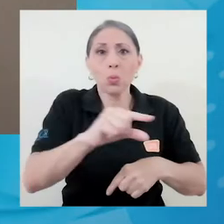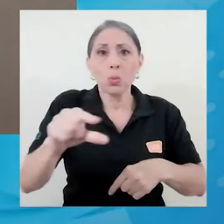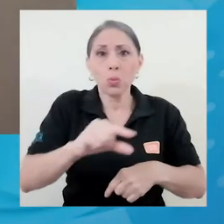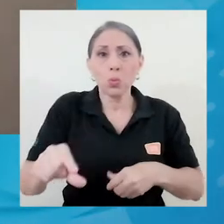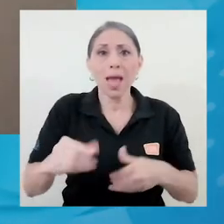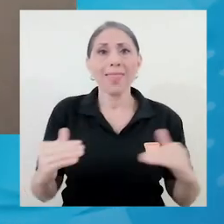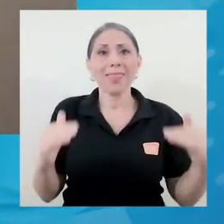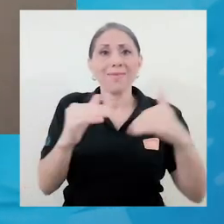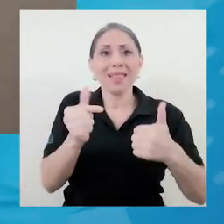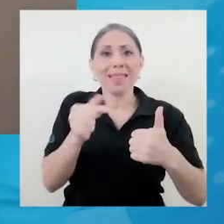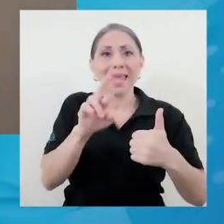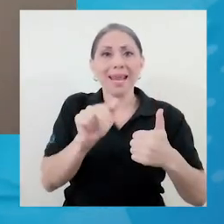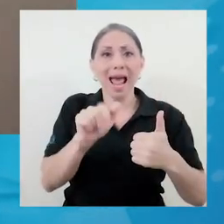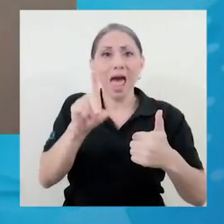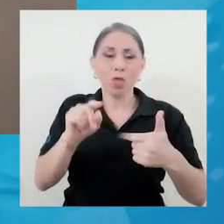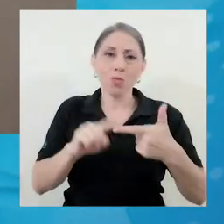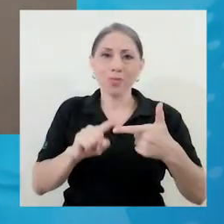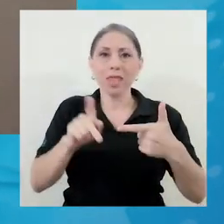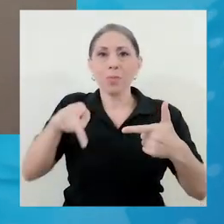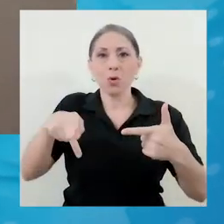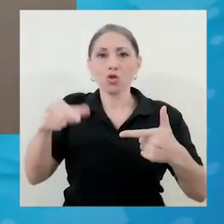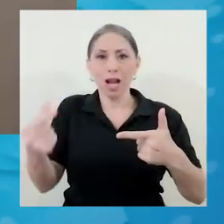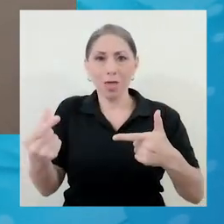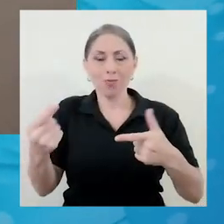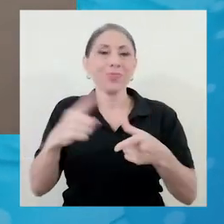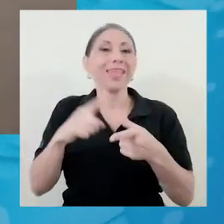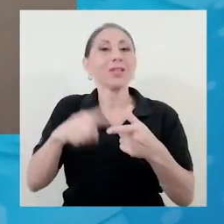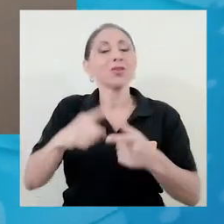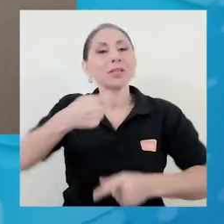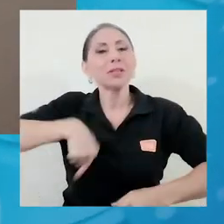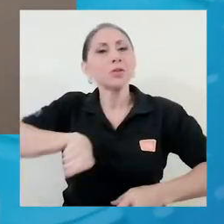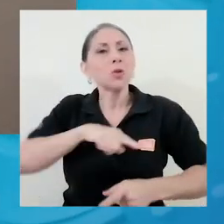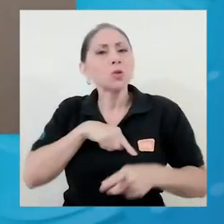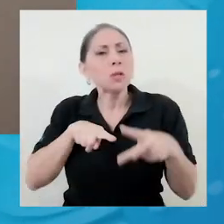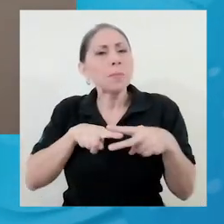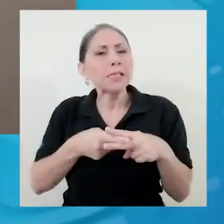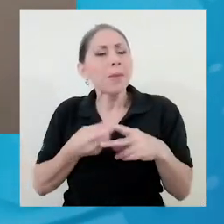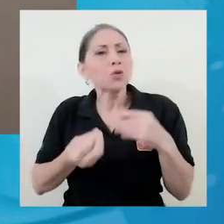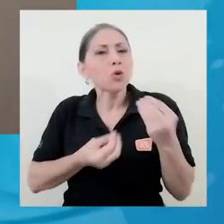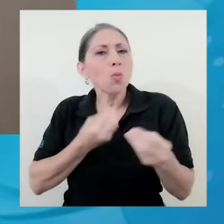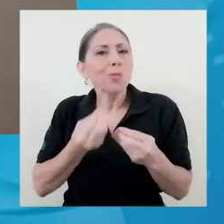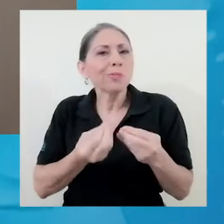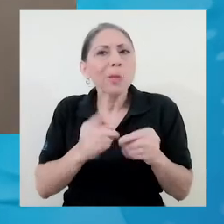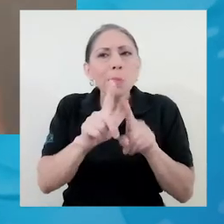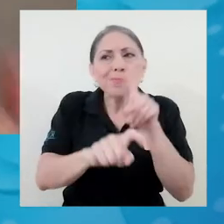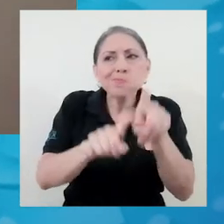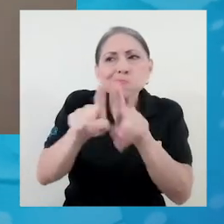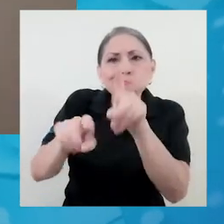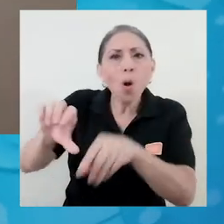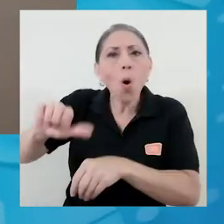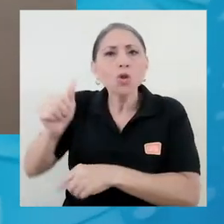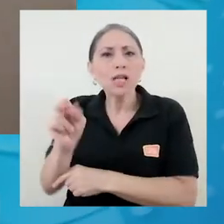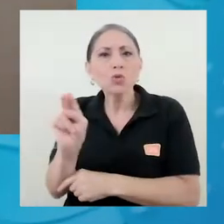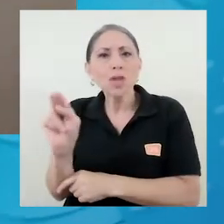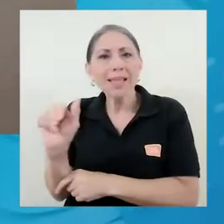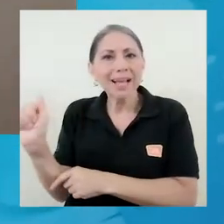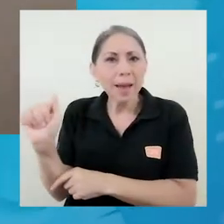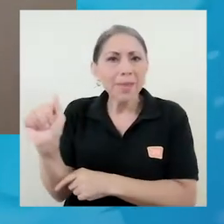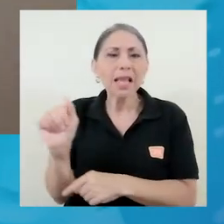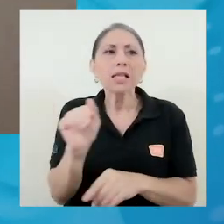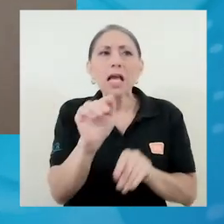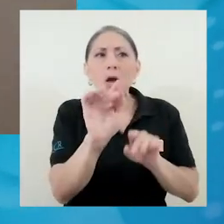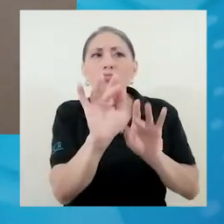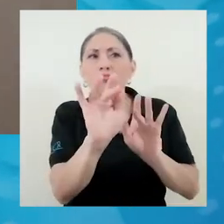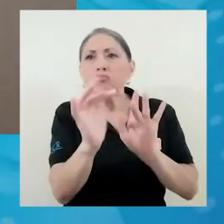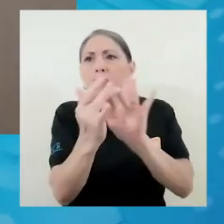del grado como del porgrado. Entonces empezamos a hacer las consultas con otras unidades académicas,